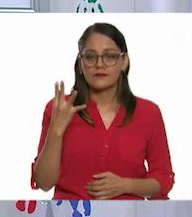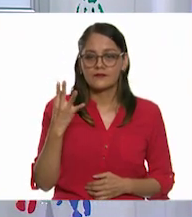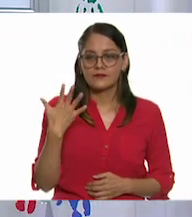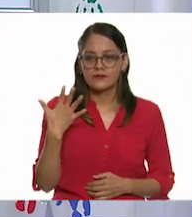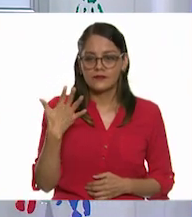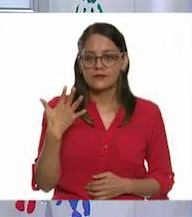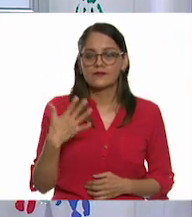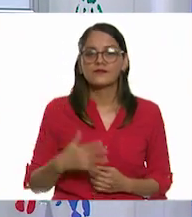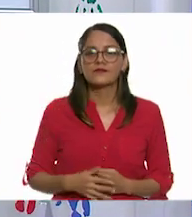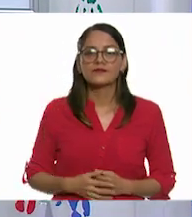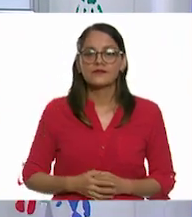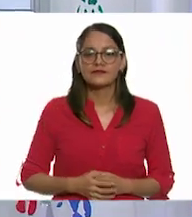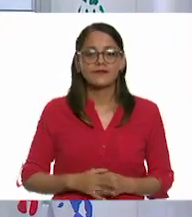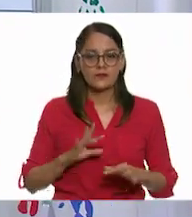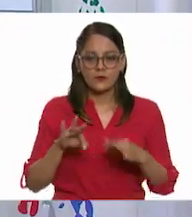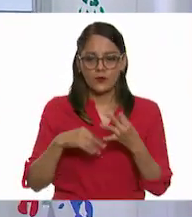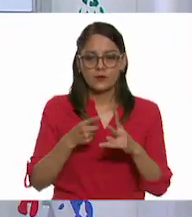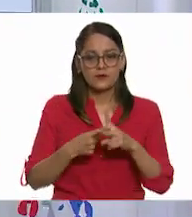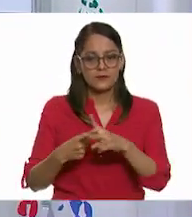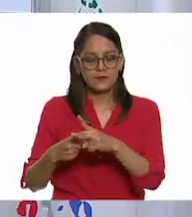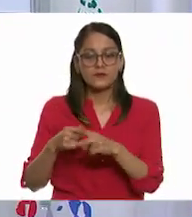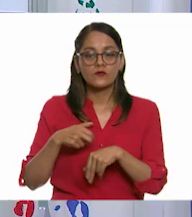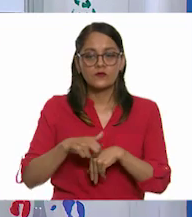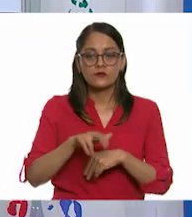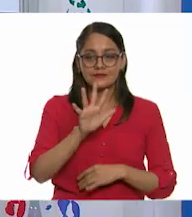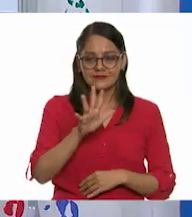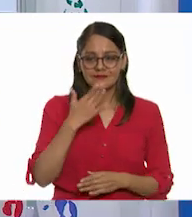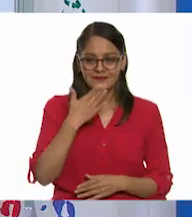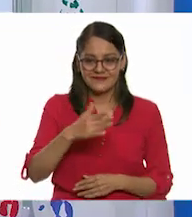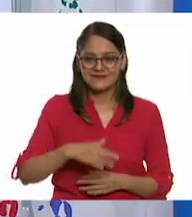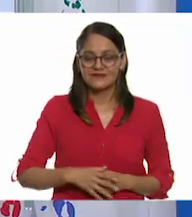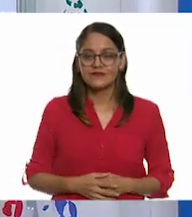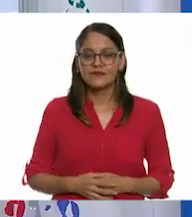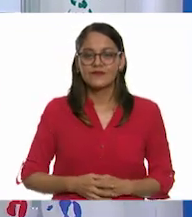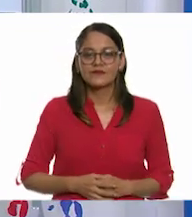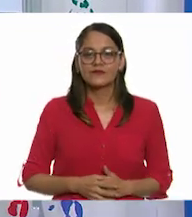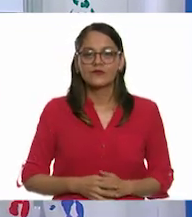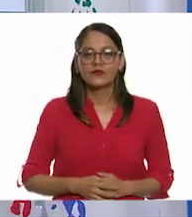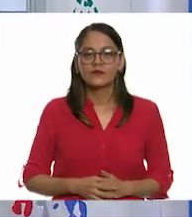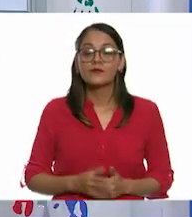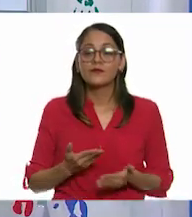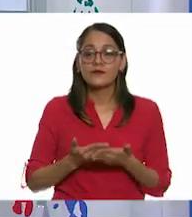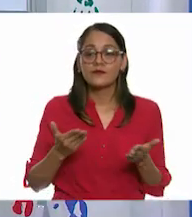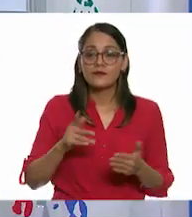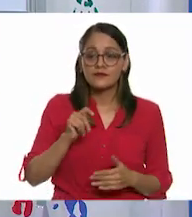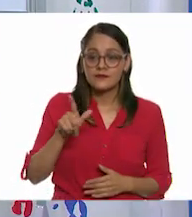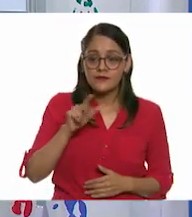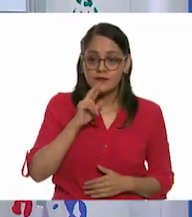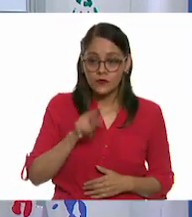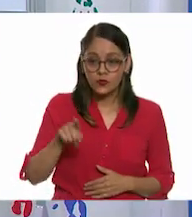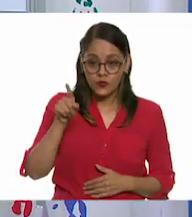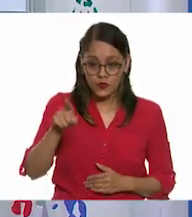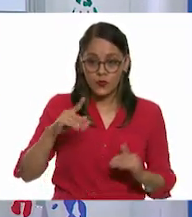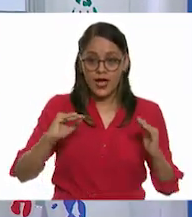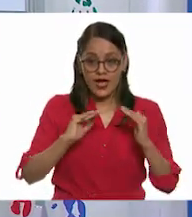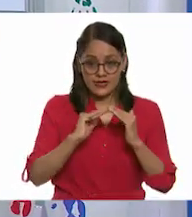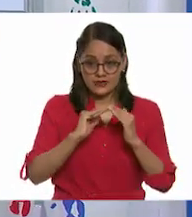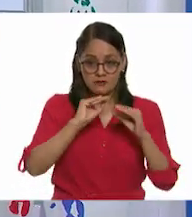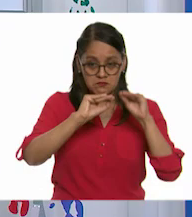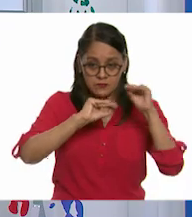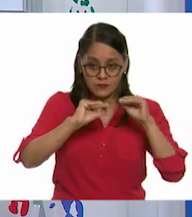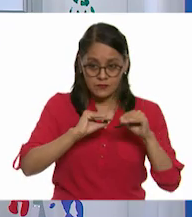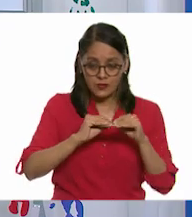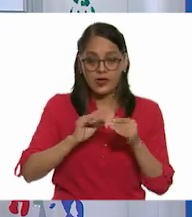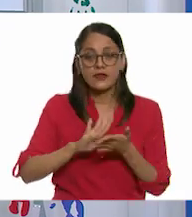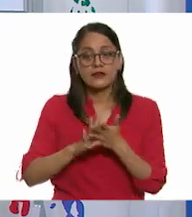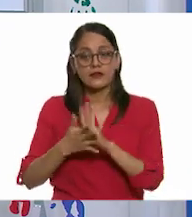cuatro, cinco. Ya contamos con otros cinco palitos. ¡Yay! Ah, ¿qué les parece, Oscar, si tú construyes una casa y